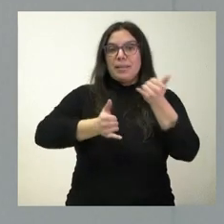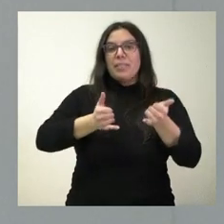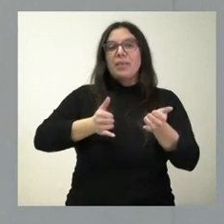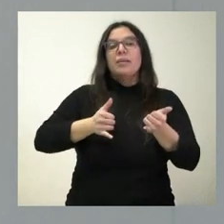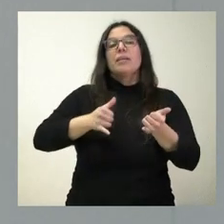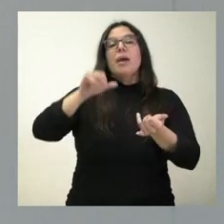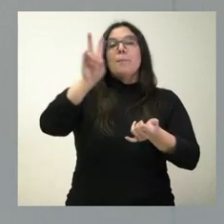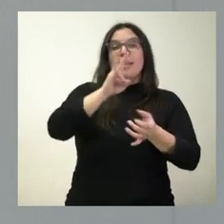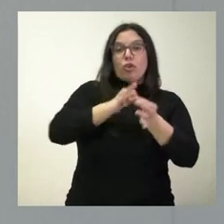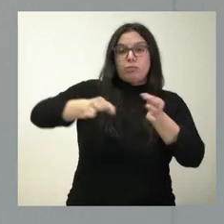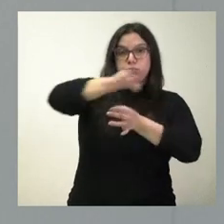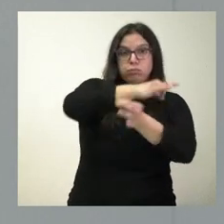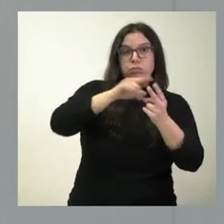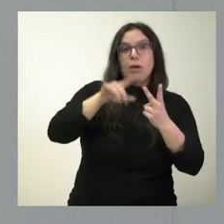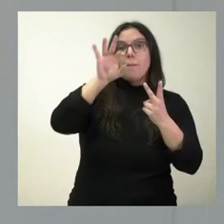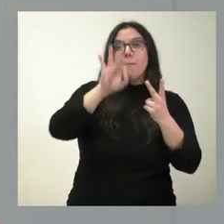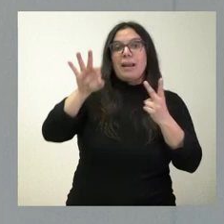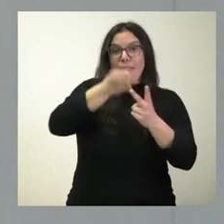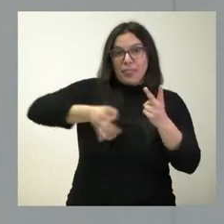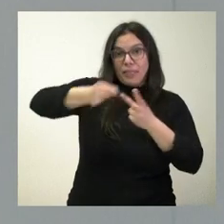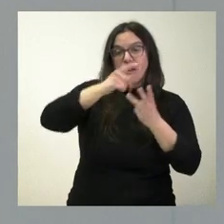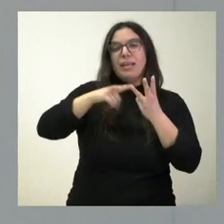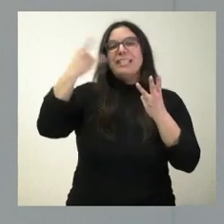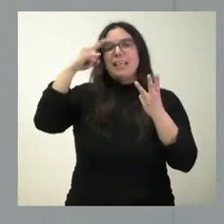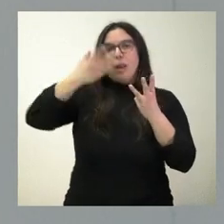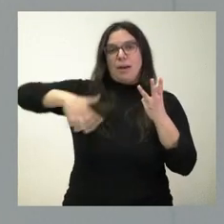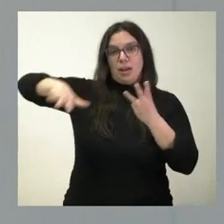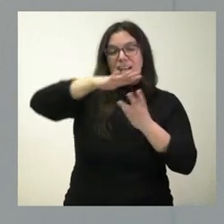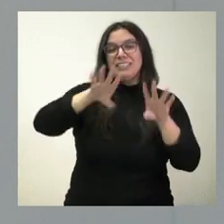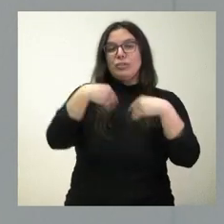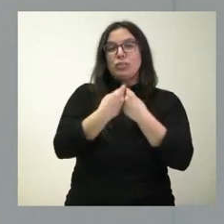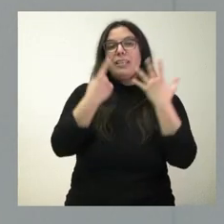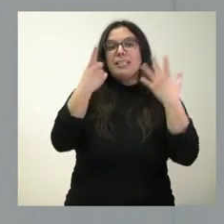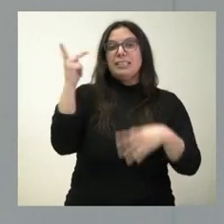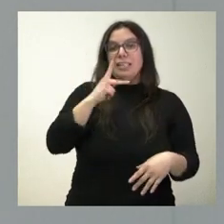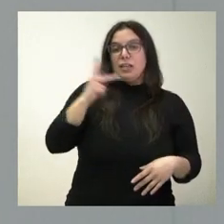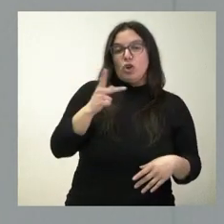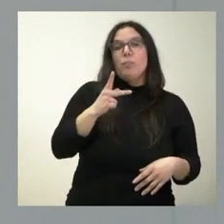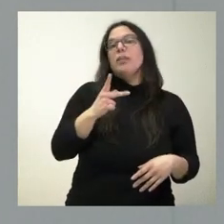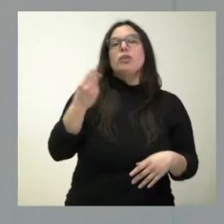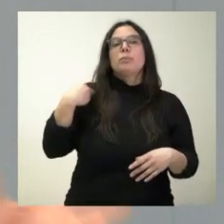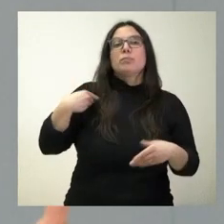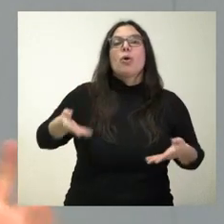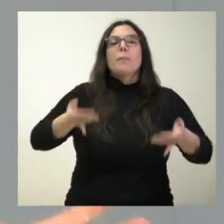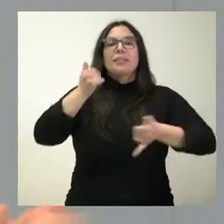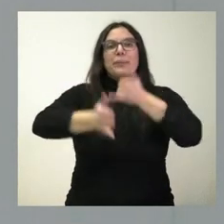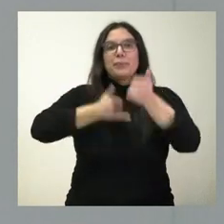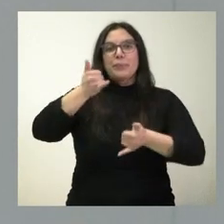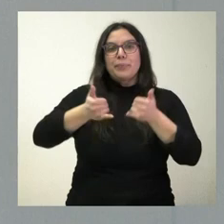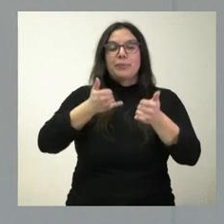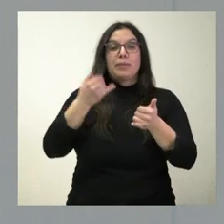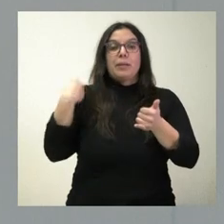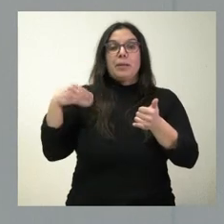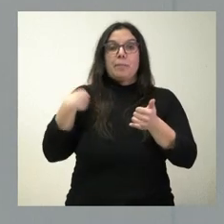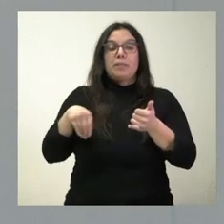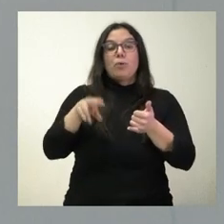Valladolid, Palencia y Salamanca. Hablamos de casi 6 kilómetros de nuevas pistas ciclistas para conectar las capitales de provincia